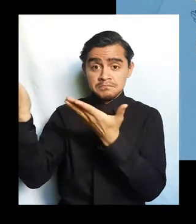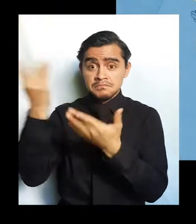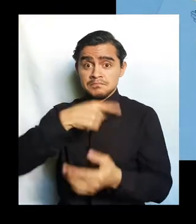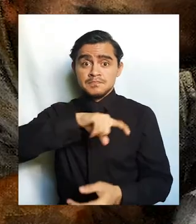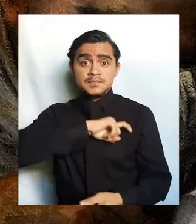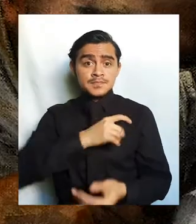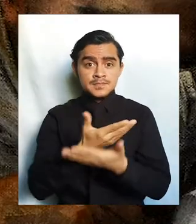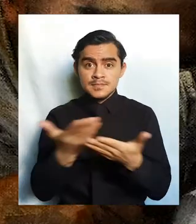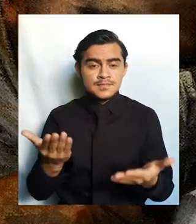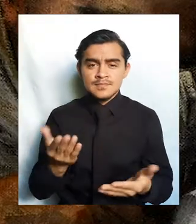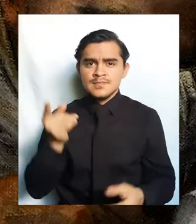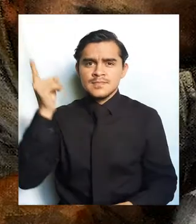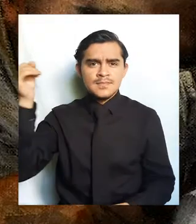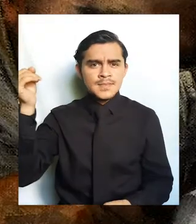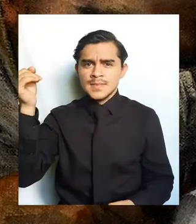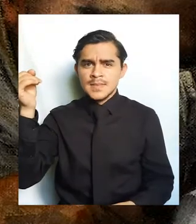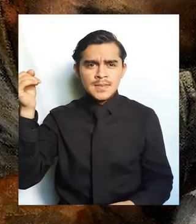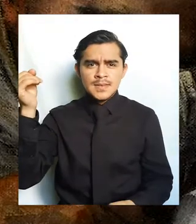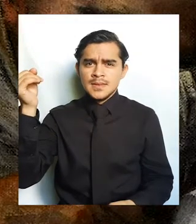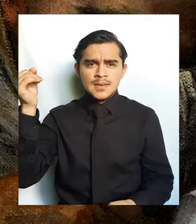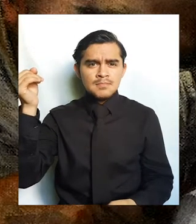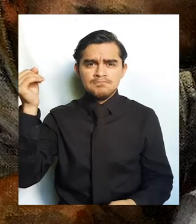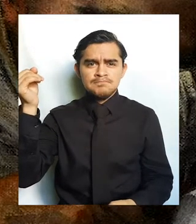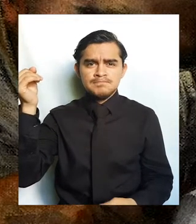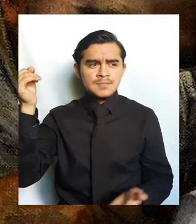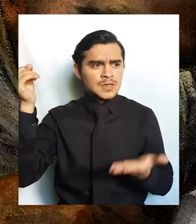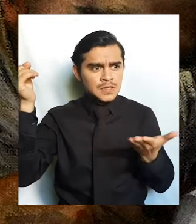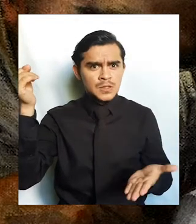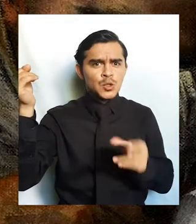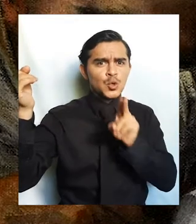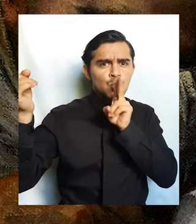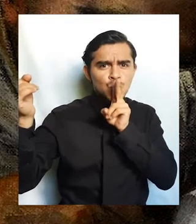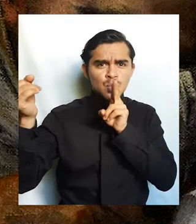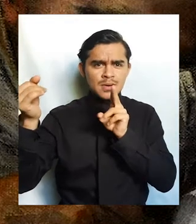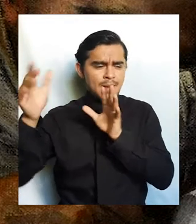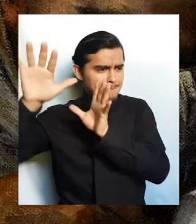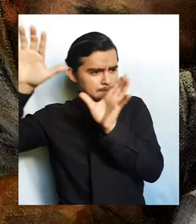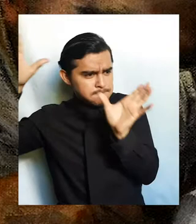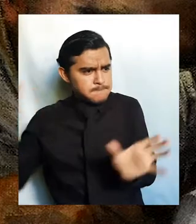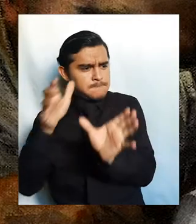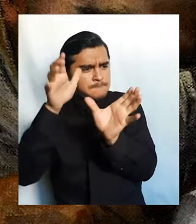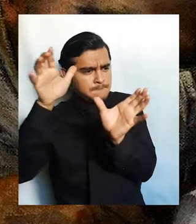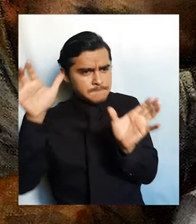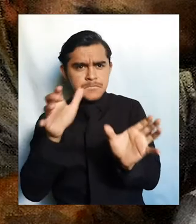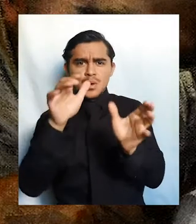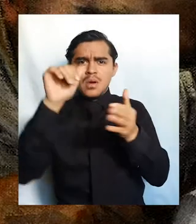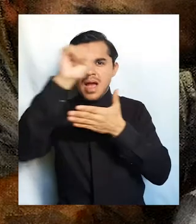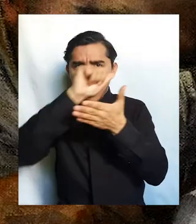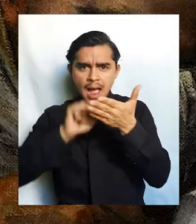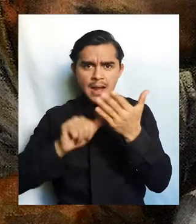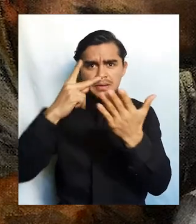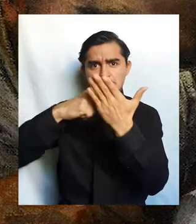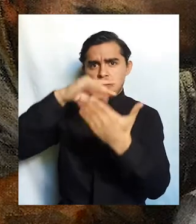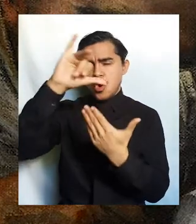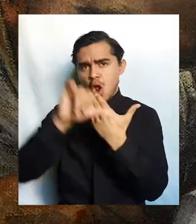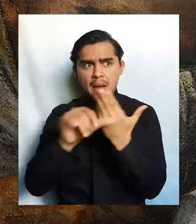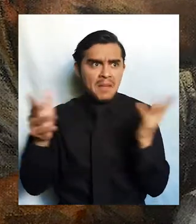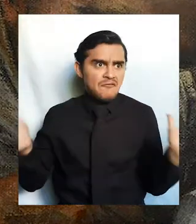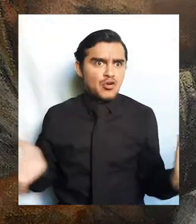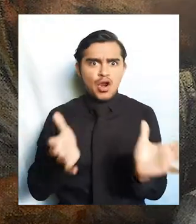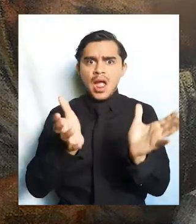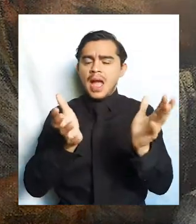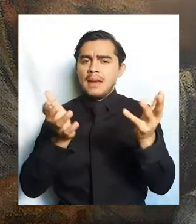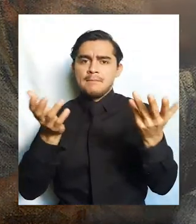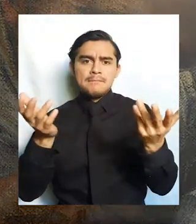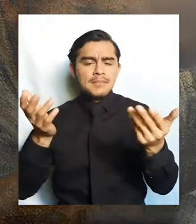es que es uno de los principales promotores del arte en nuestro país. Así es, por medio de programas fomentan el arte,